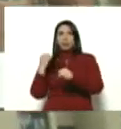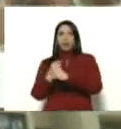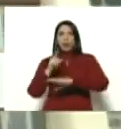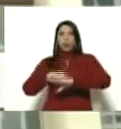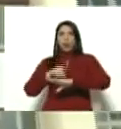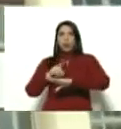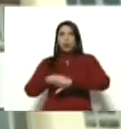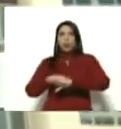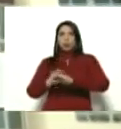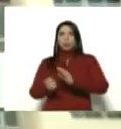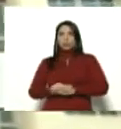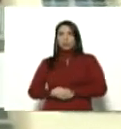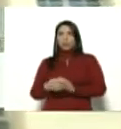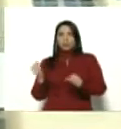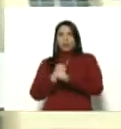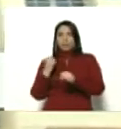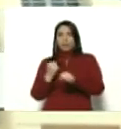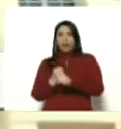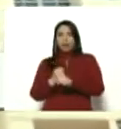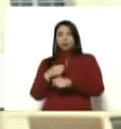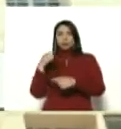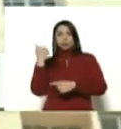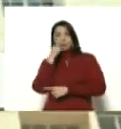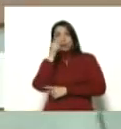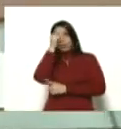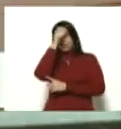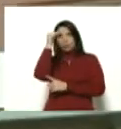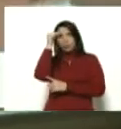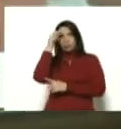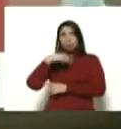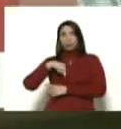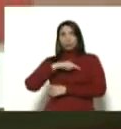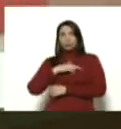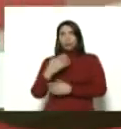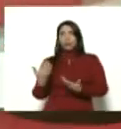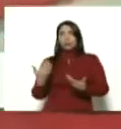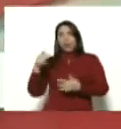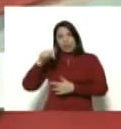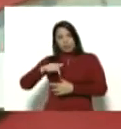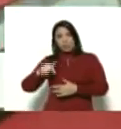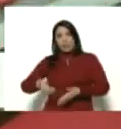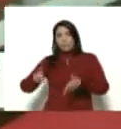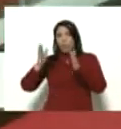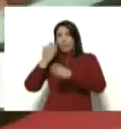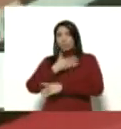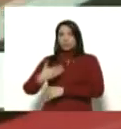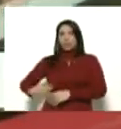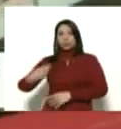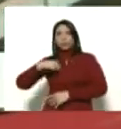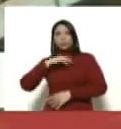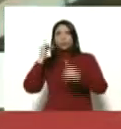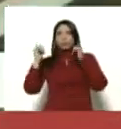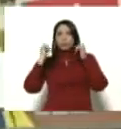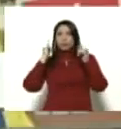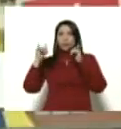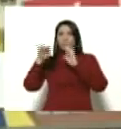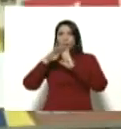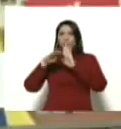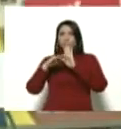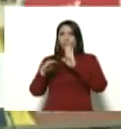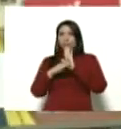con trabajo los fines de semana. Desde este urbanismo mi comandante presidente celebramos cumpliendo las medidas